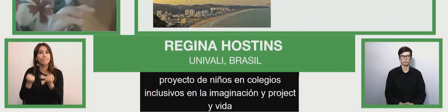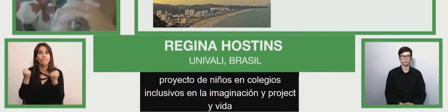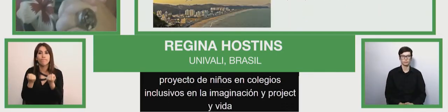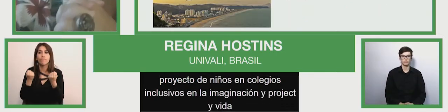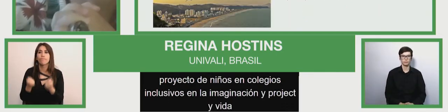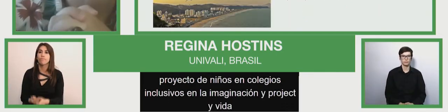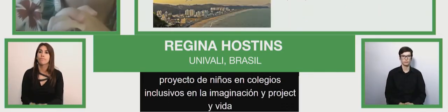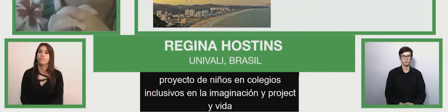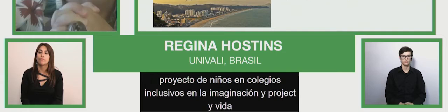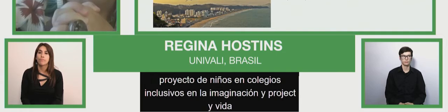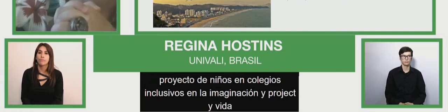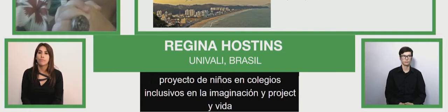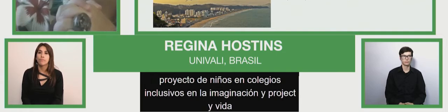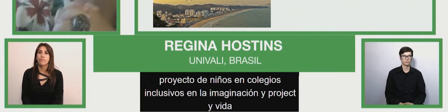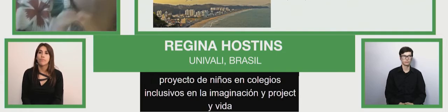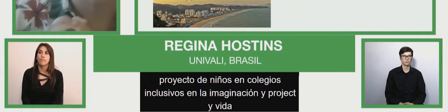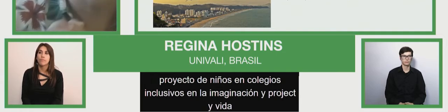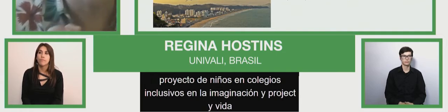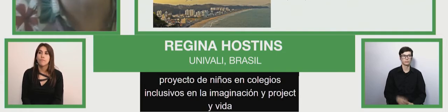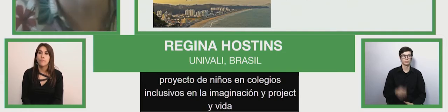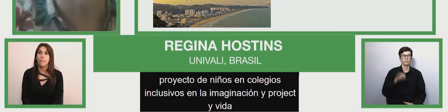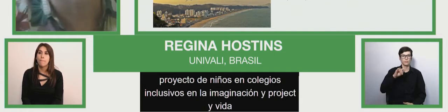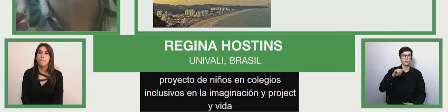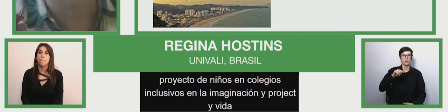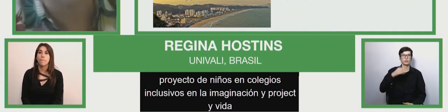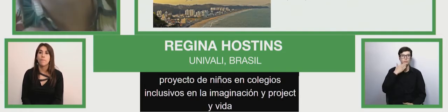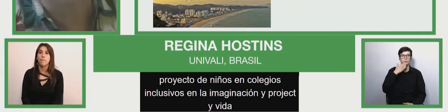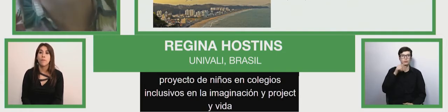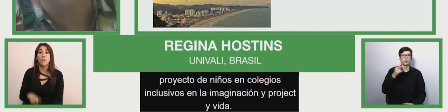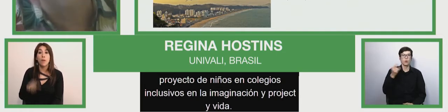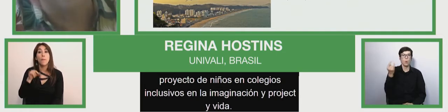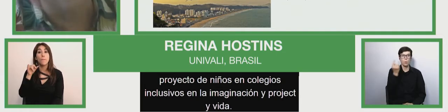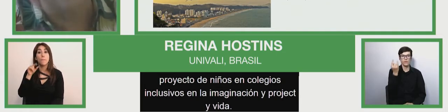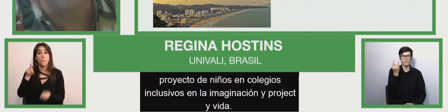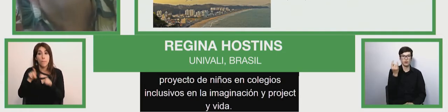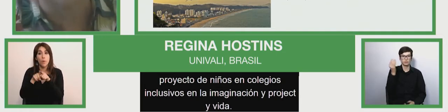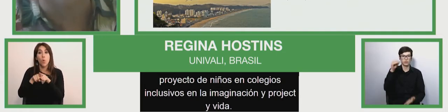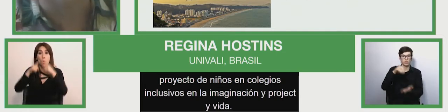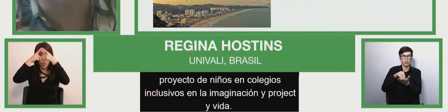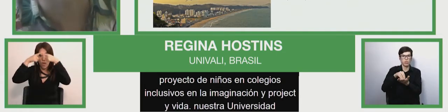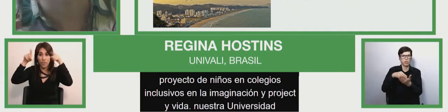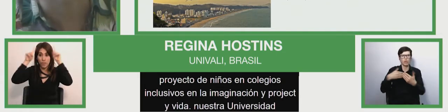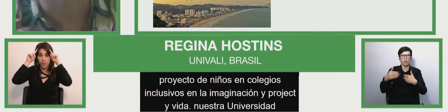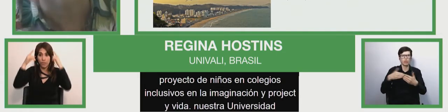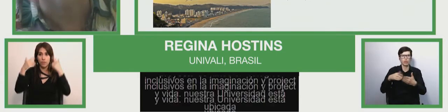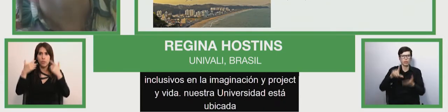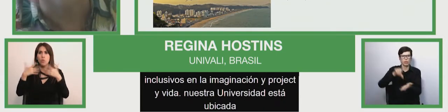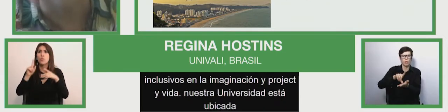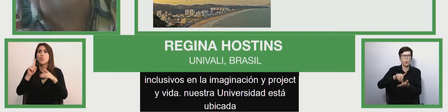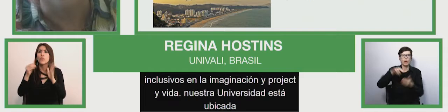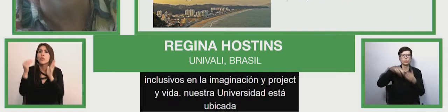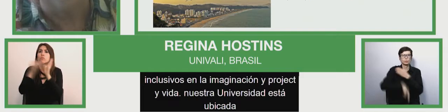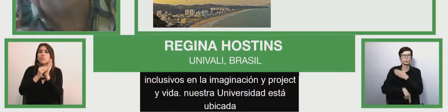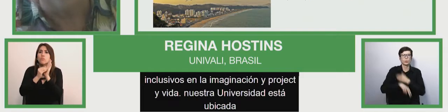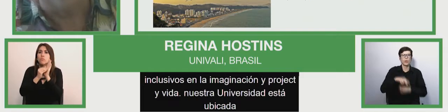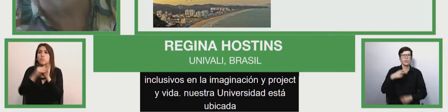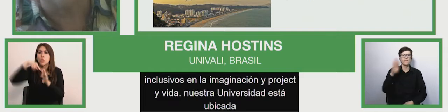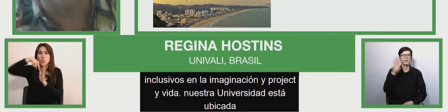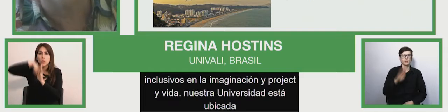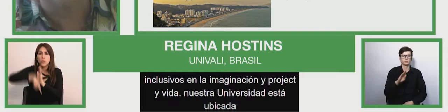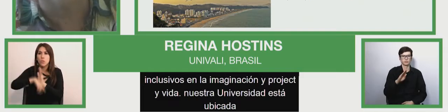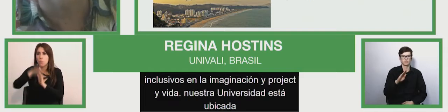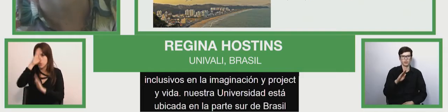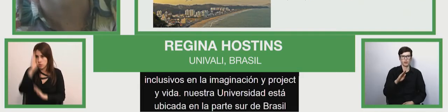la universidad. universidad es nuestra universidad. Está ubicada en la parte sur de Brasil, en el estado de Cheque